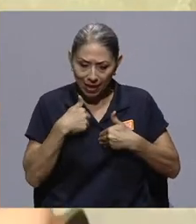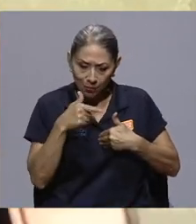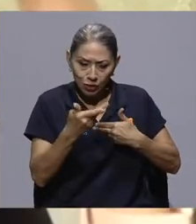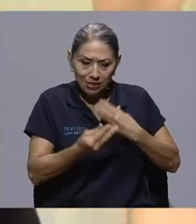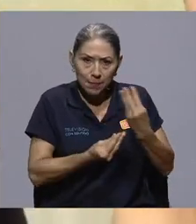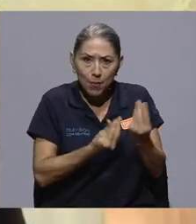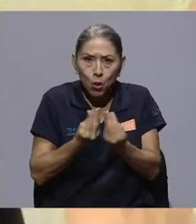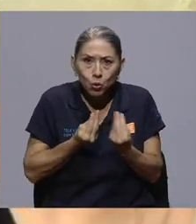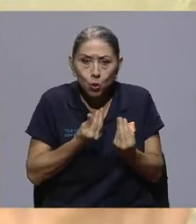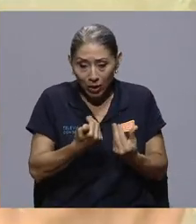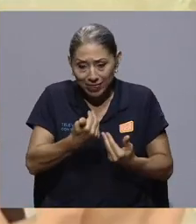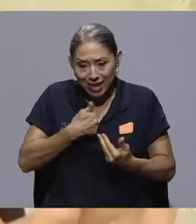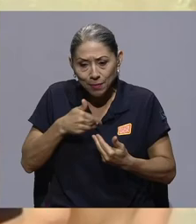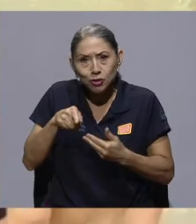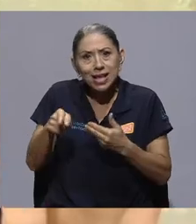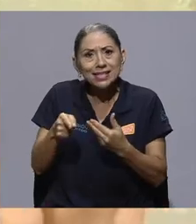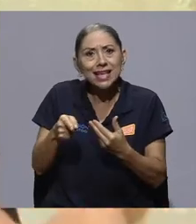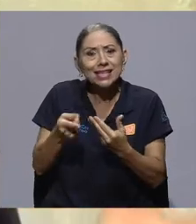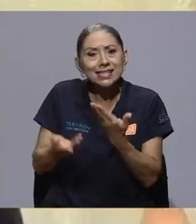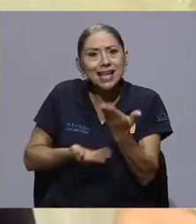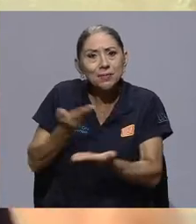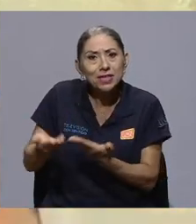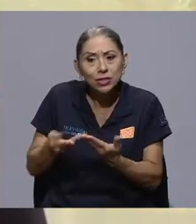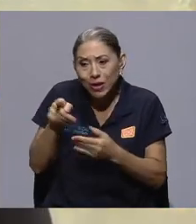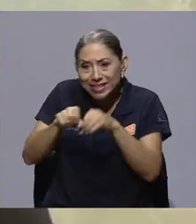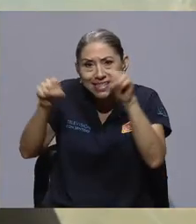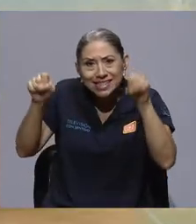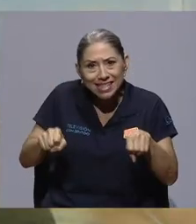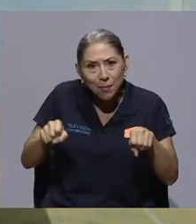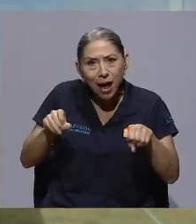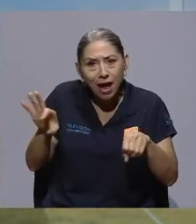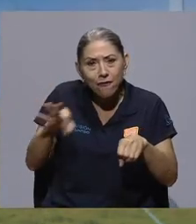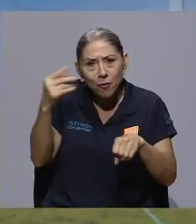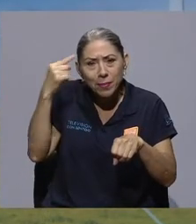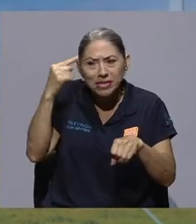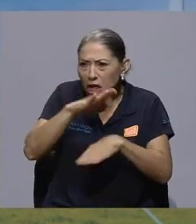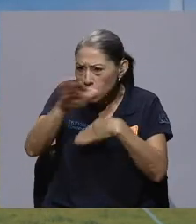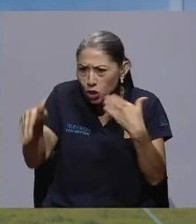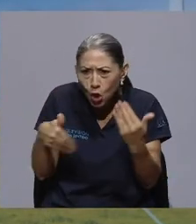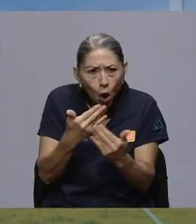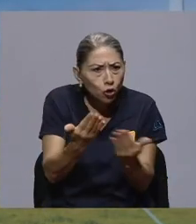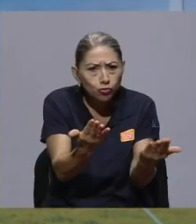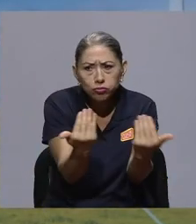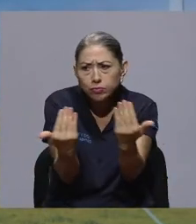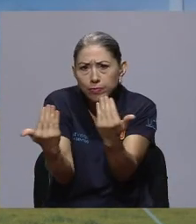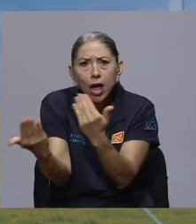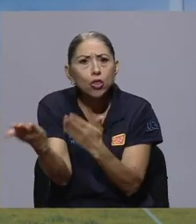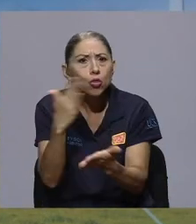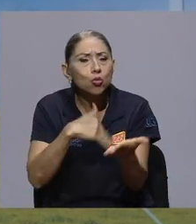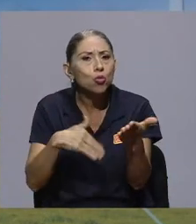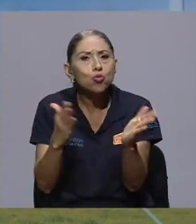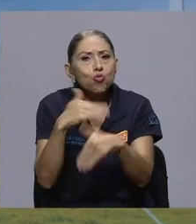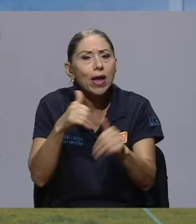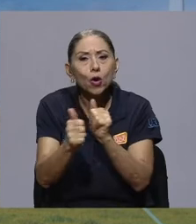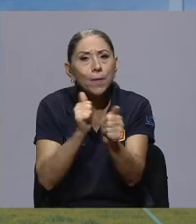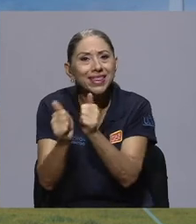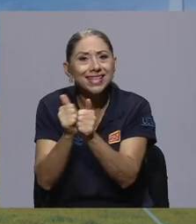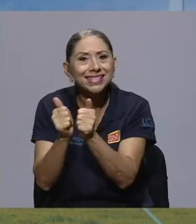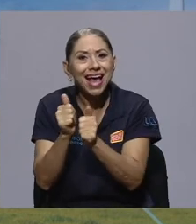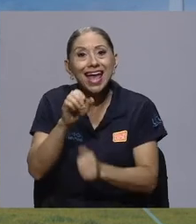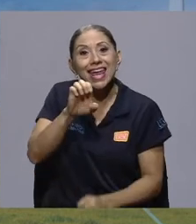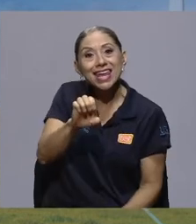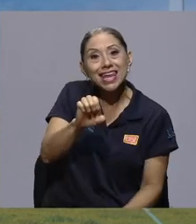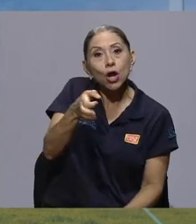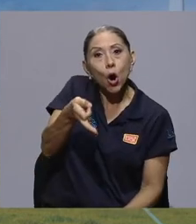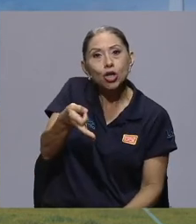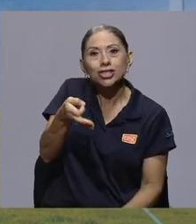este sistema, es una forma de pensamiento donde todos caben, no hay competencia, en Ecoins no admite la competencia, y nos